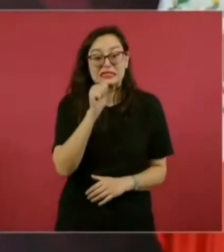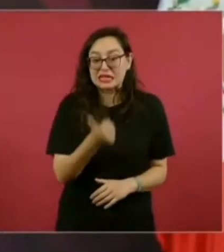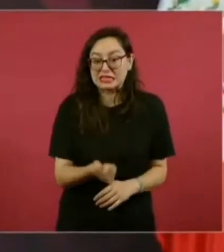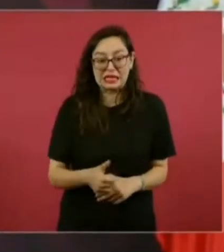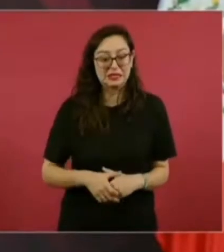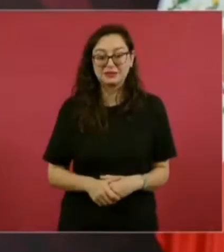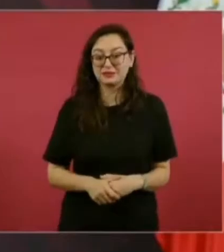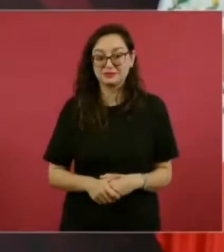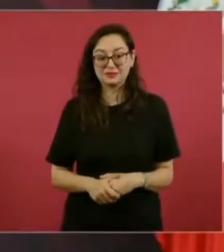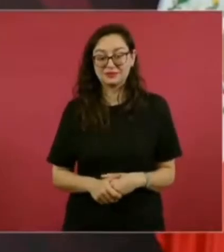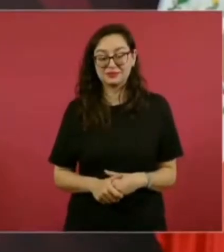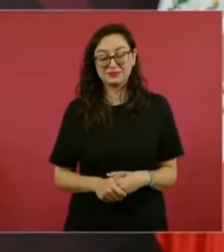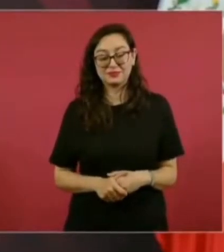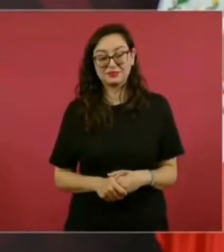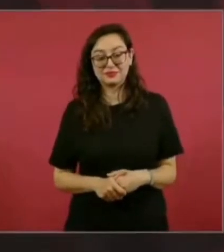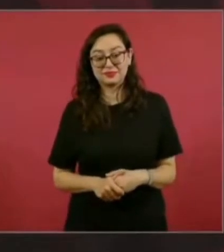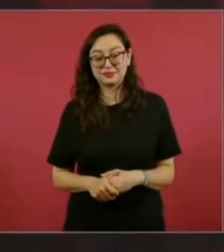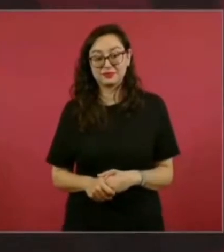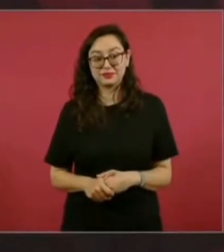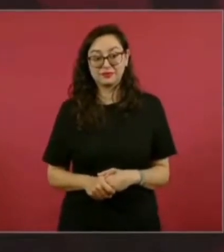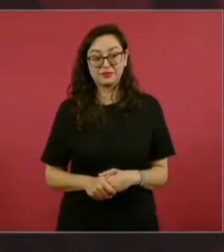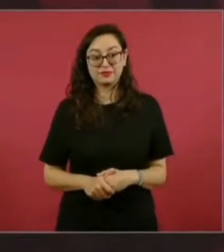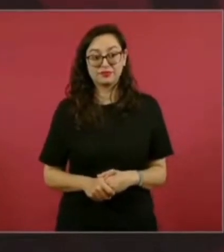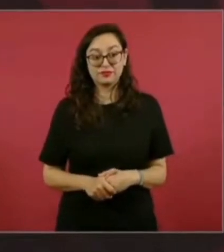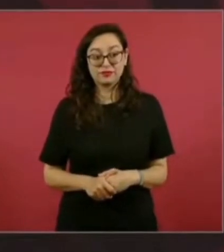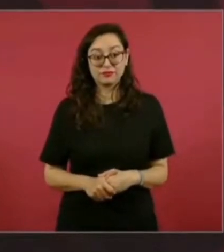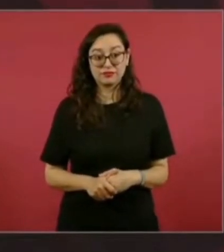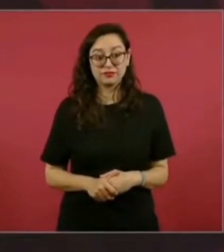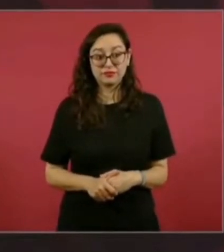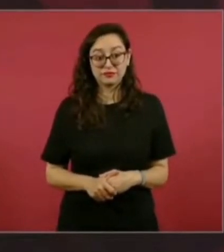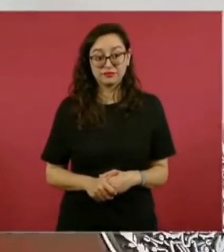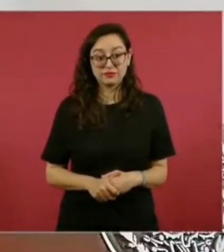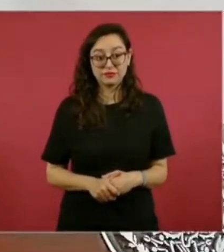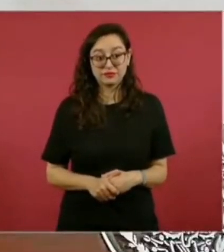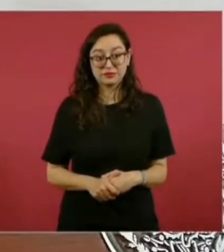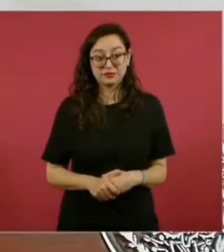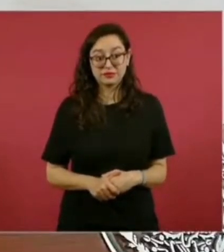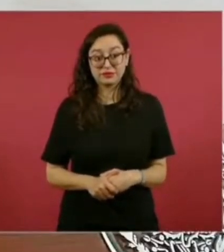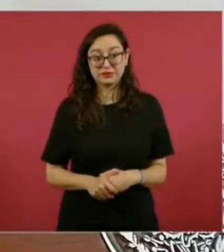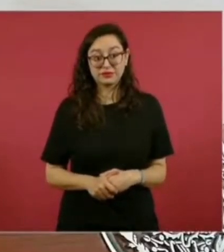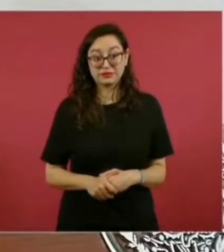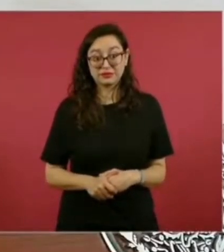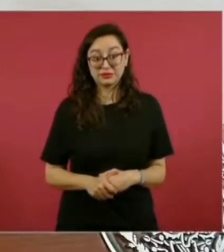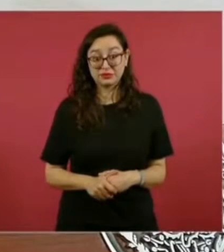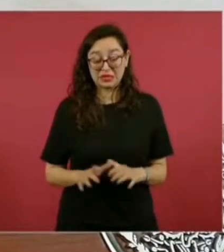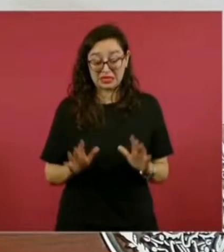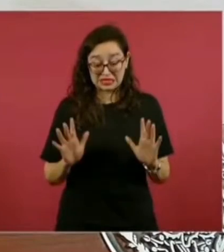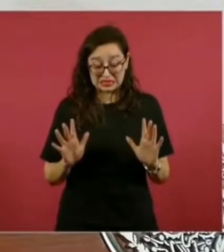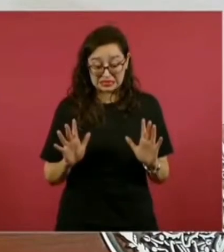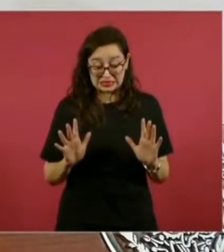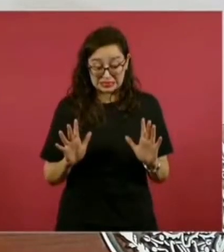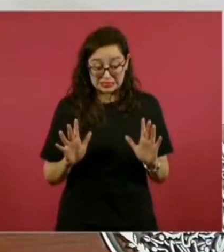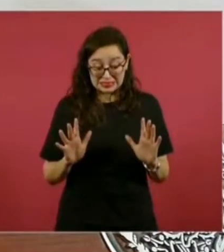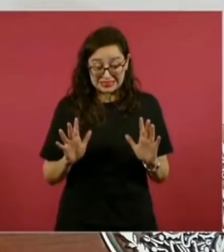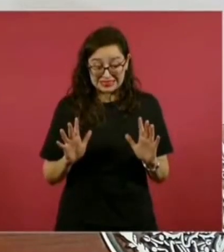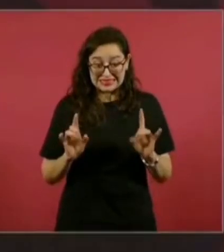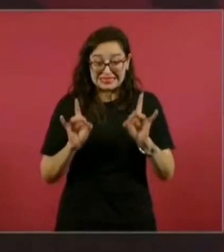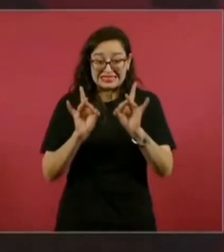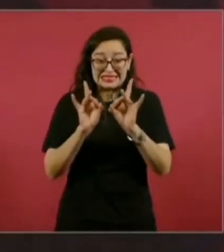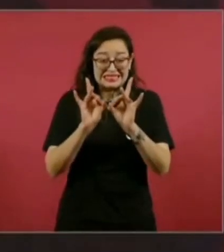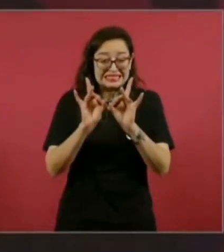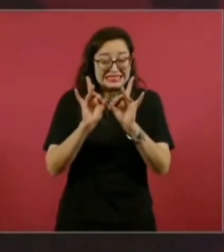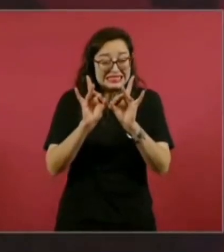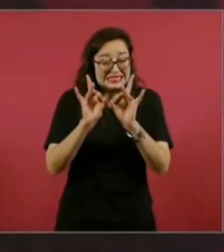solo que me fuese a ver la